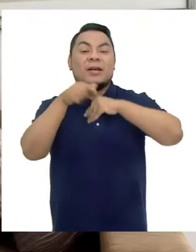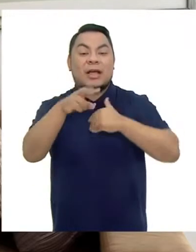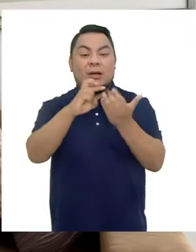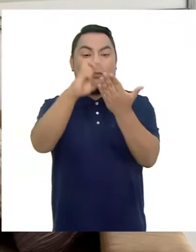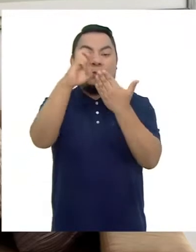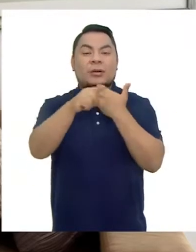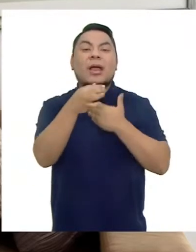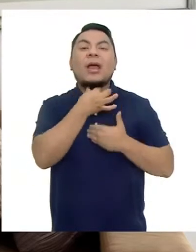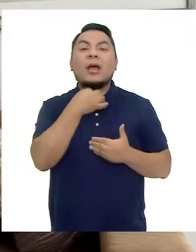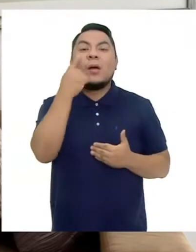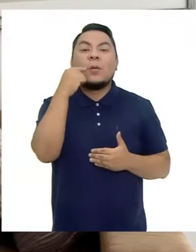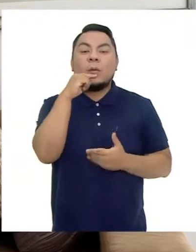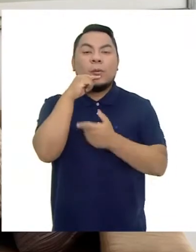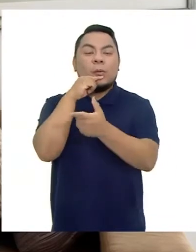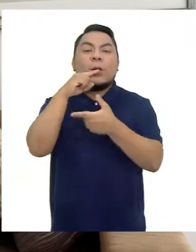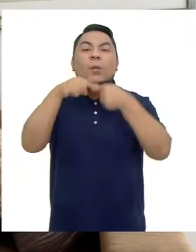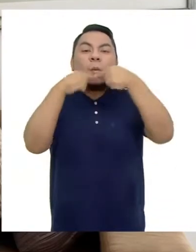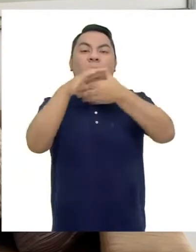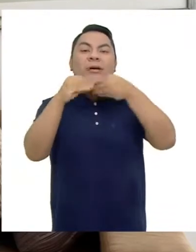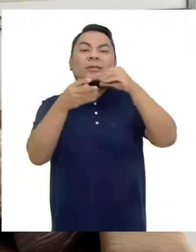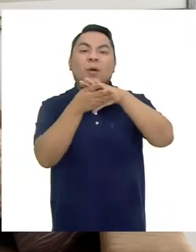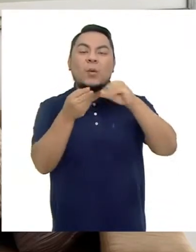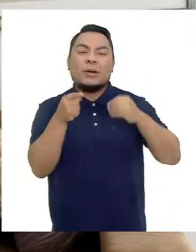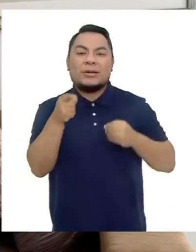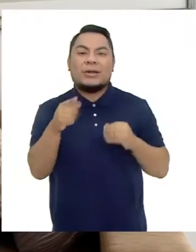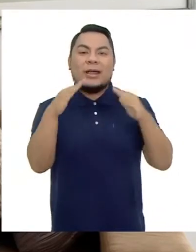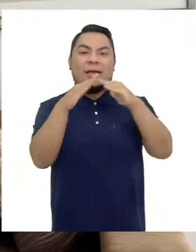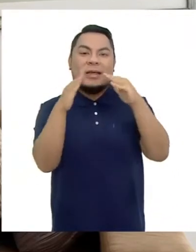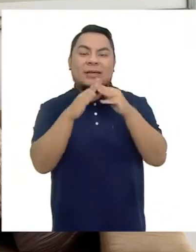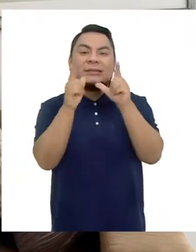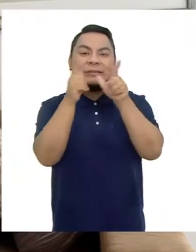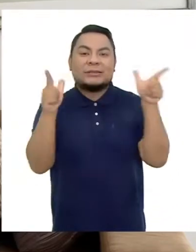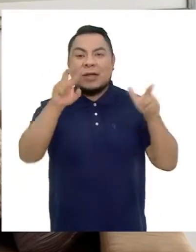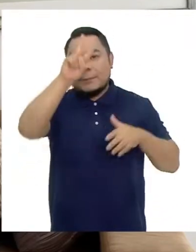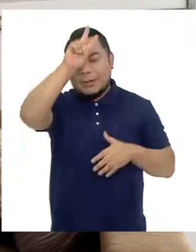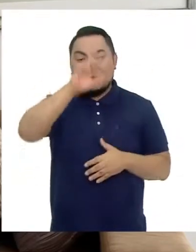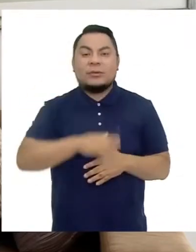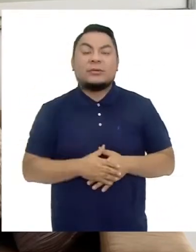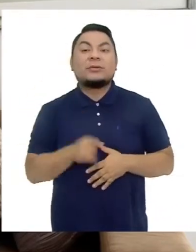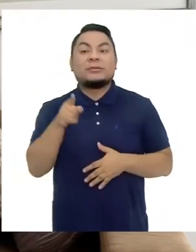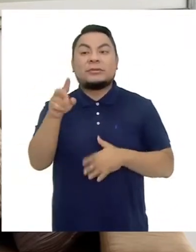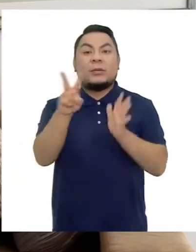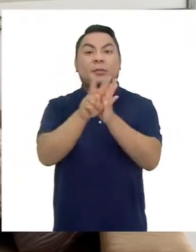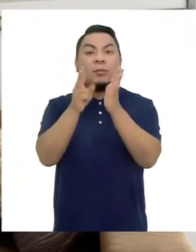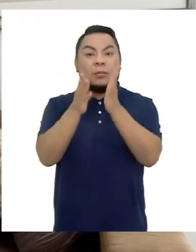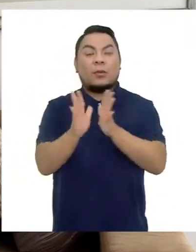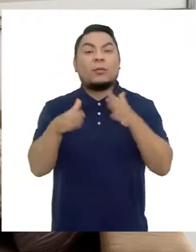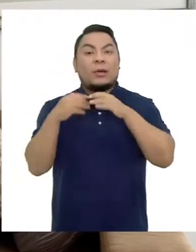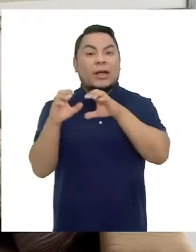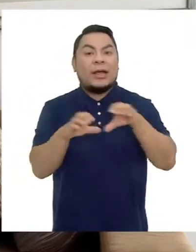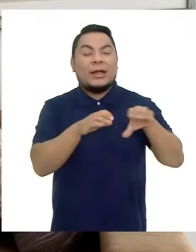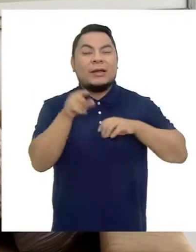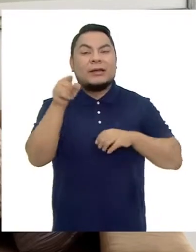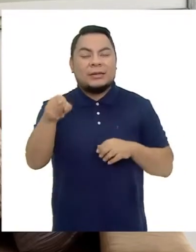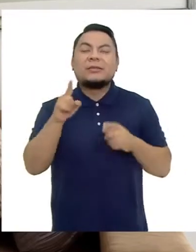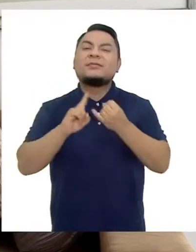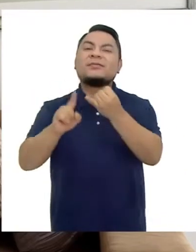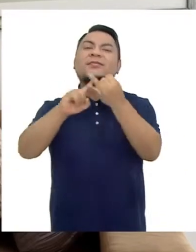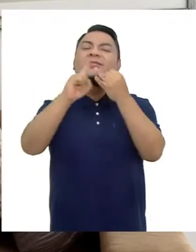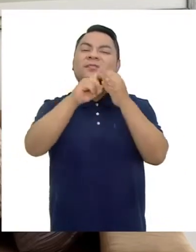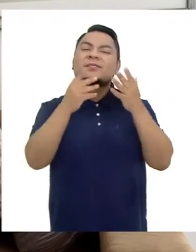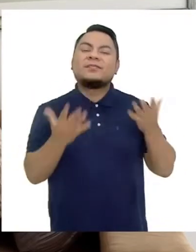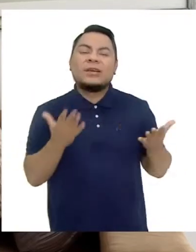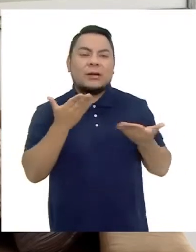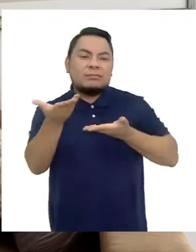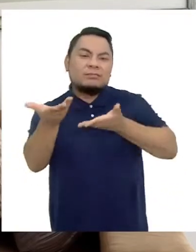Felicitaciones Por este proyecto De Abuelas Y Abuelos Cuentacuentos De la Casa De la Literatura Peruana Los voluntarios Podrán realizar